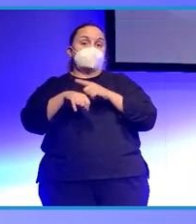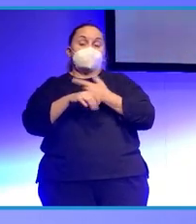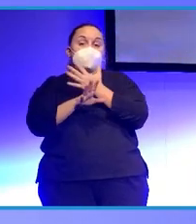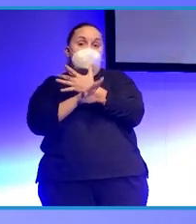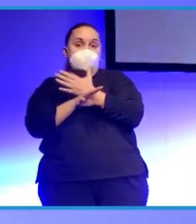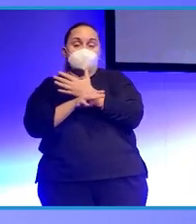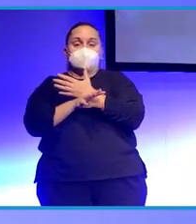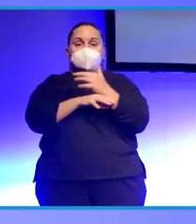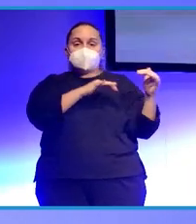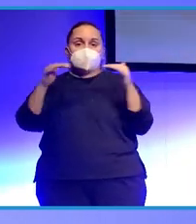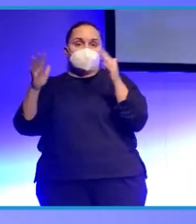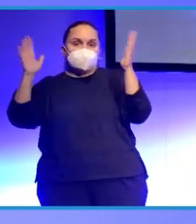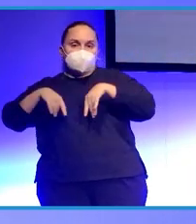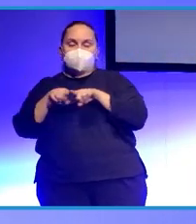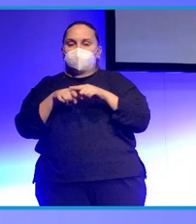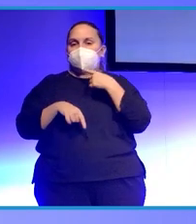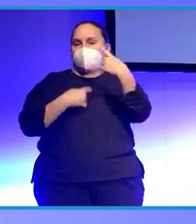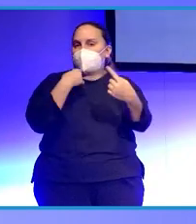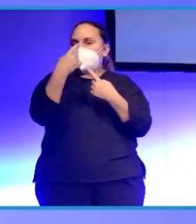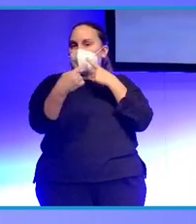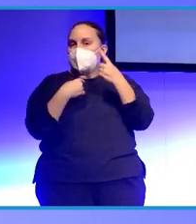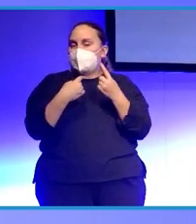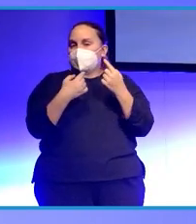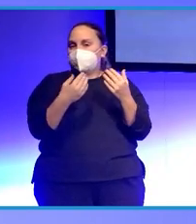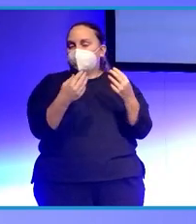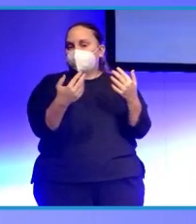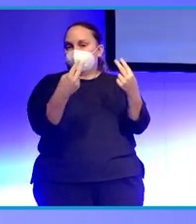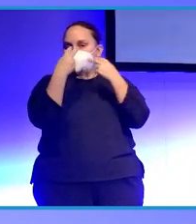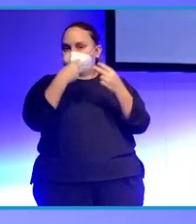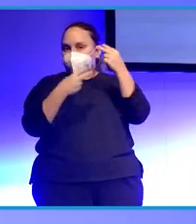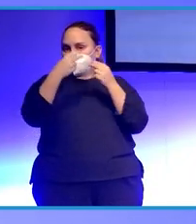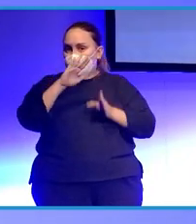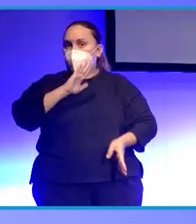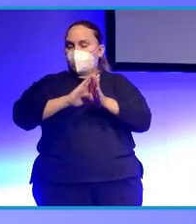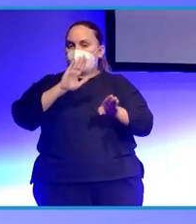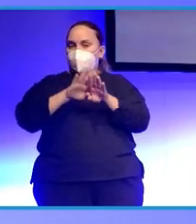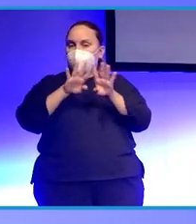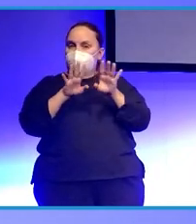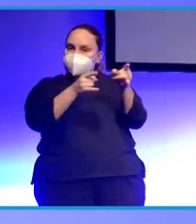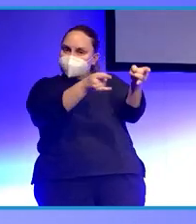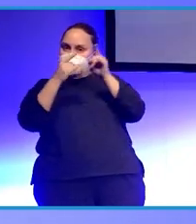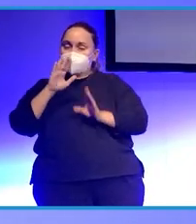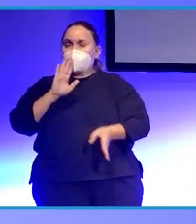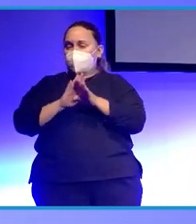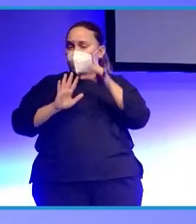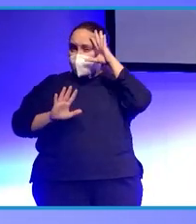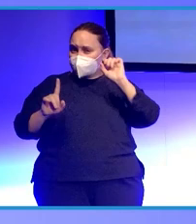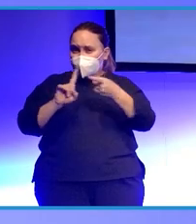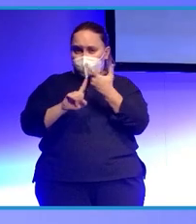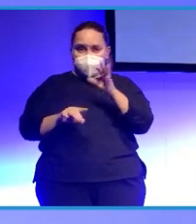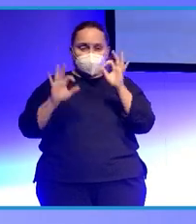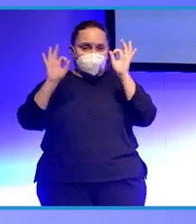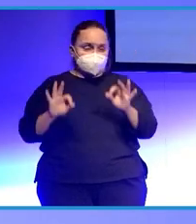y tratando de mantener la atención de la gente, ¿no? Y yo creo que por ahí puede estar la solución, el secreto. Gracias, Antony.